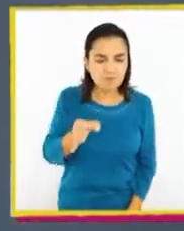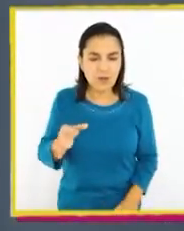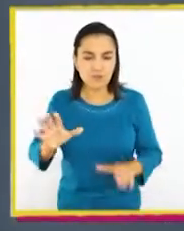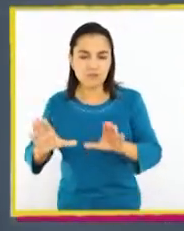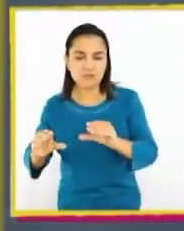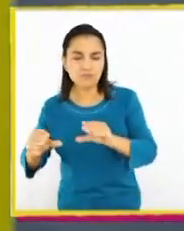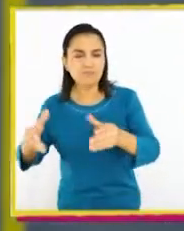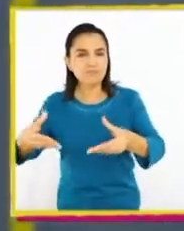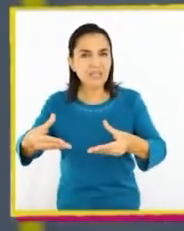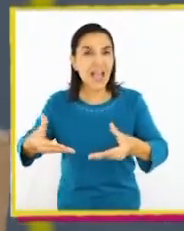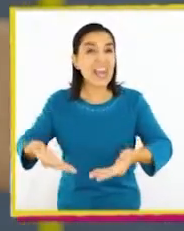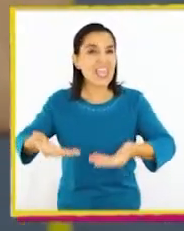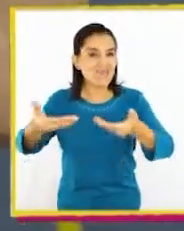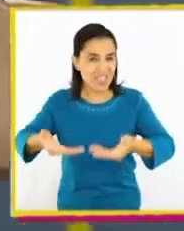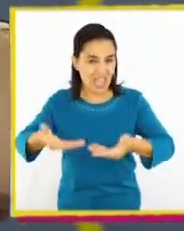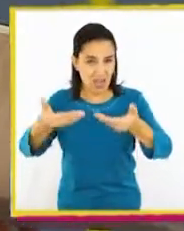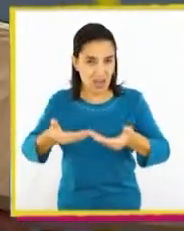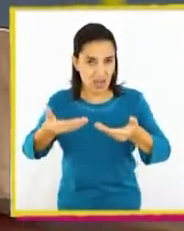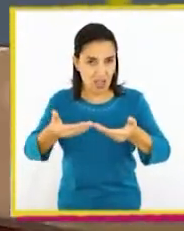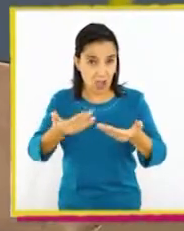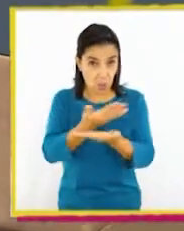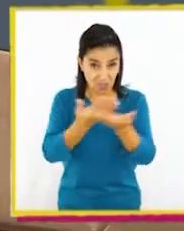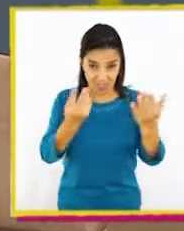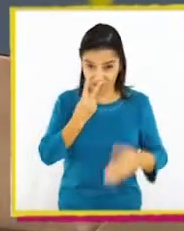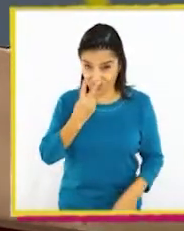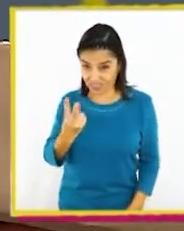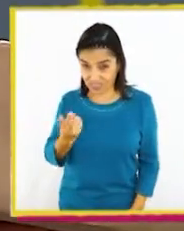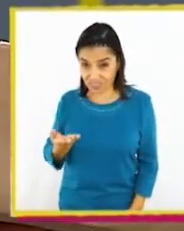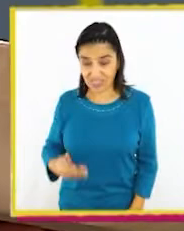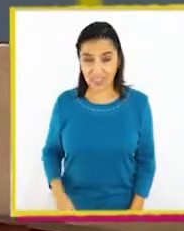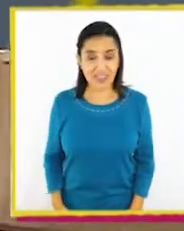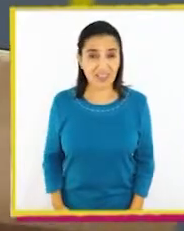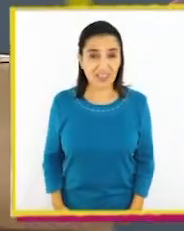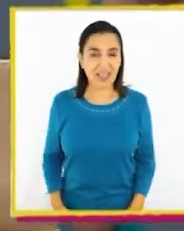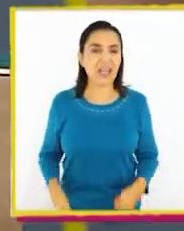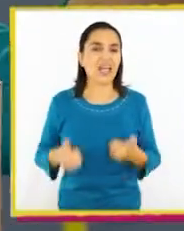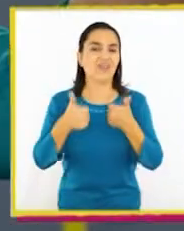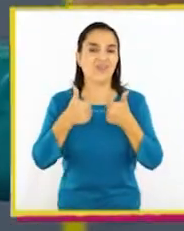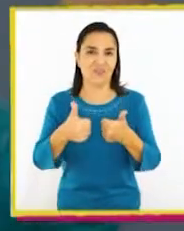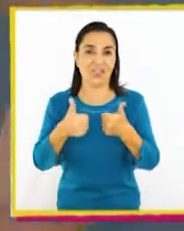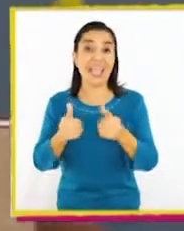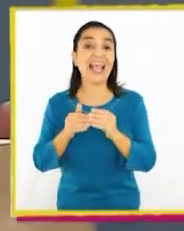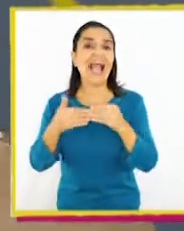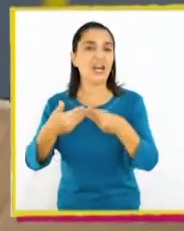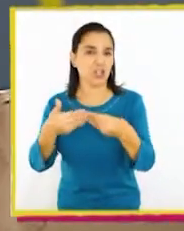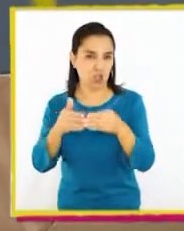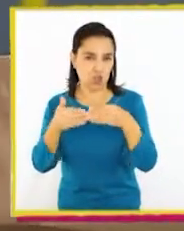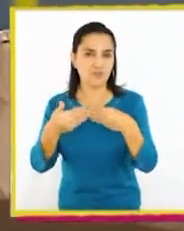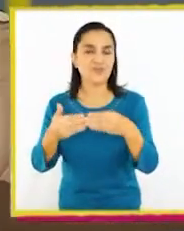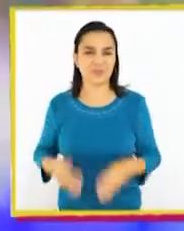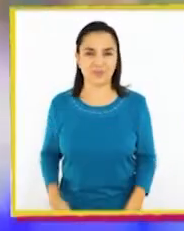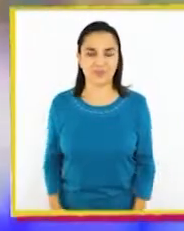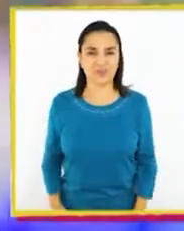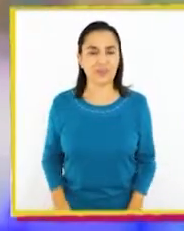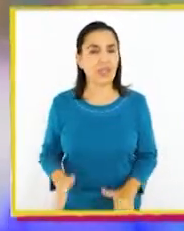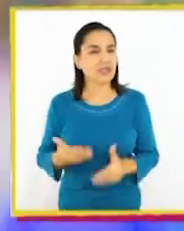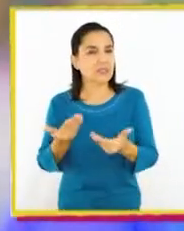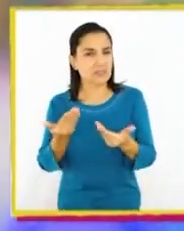la siento muy liviana. ¿Qué más pueden ver ustedes? Muy bien. Es de cartón.